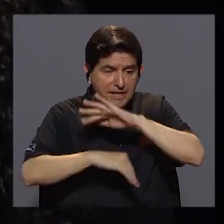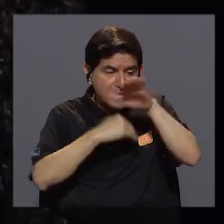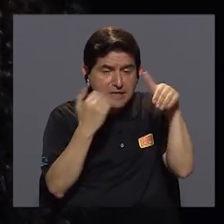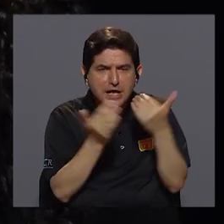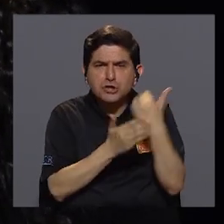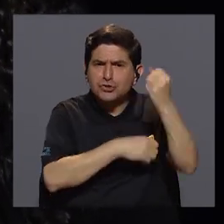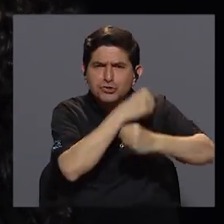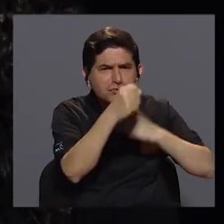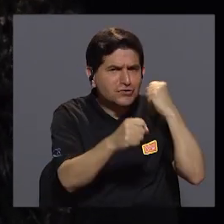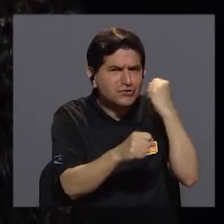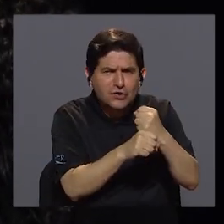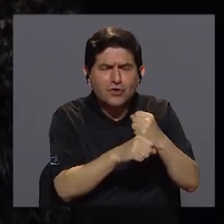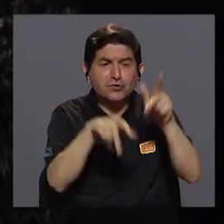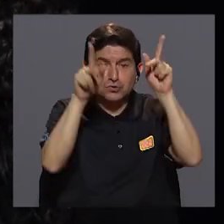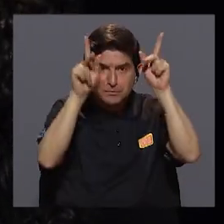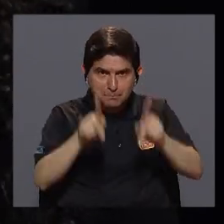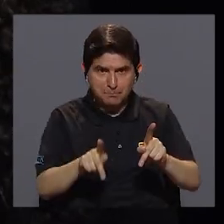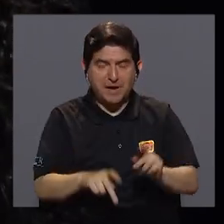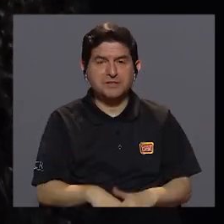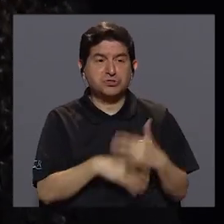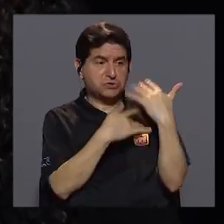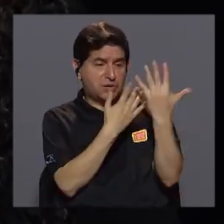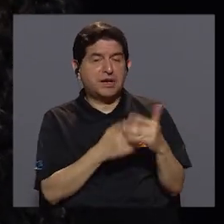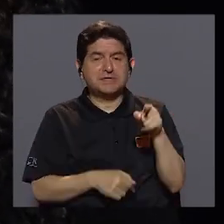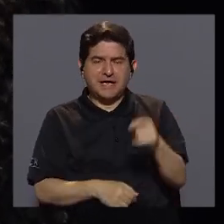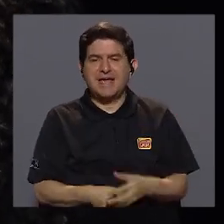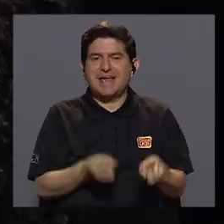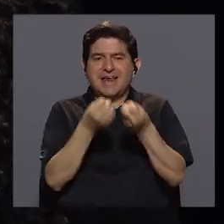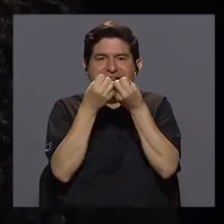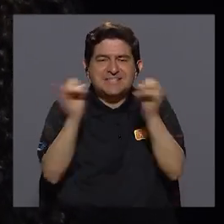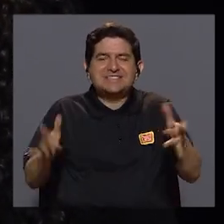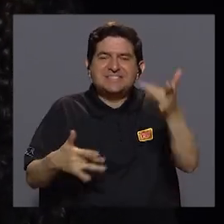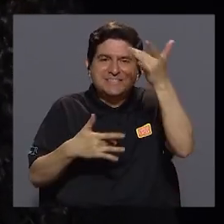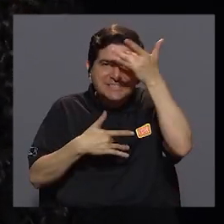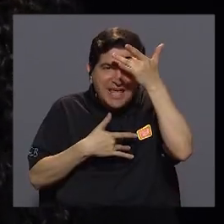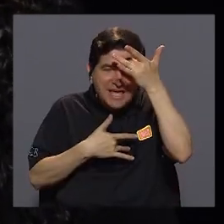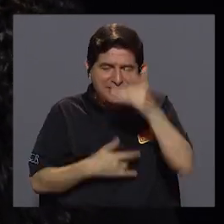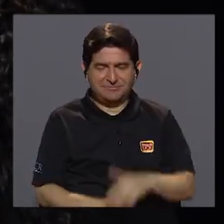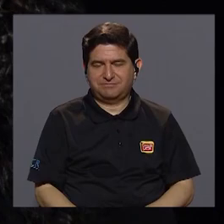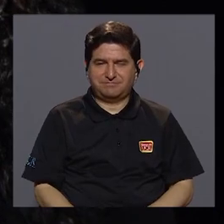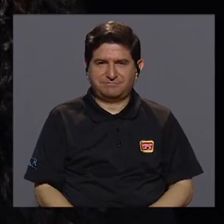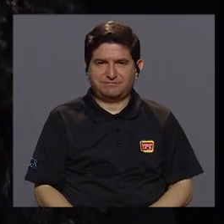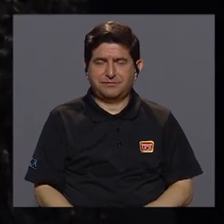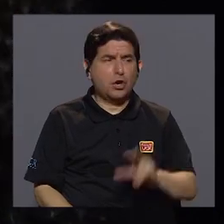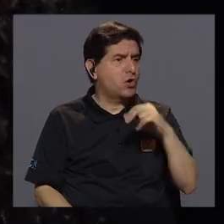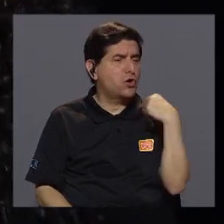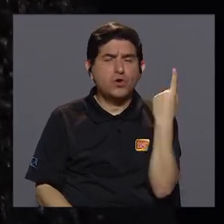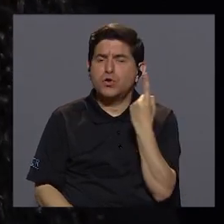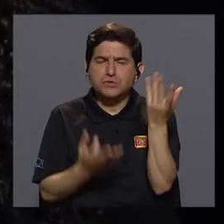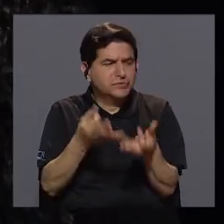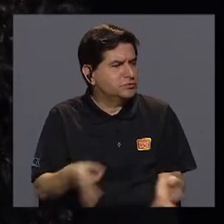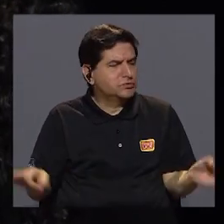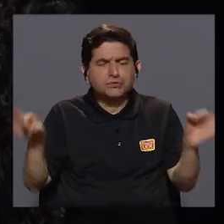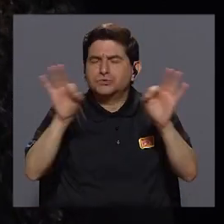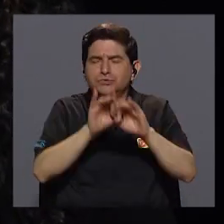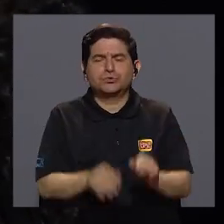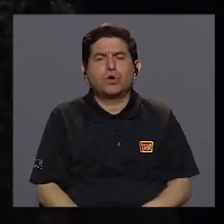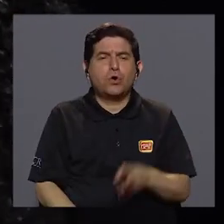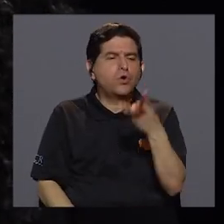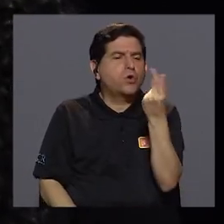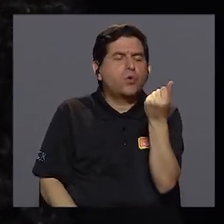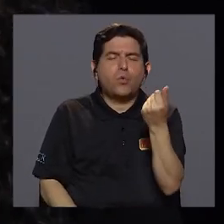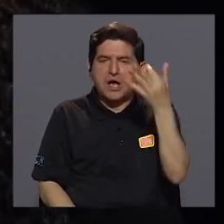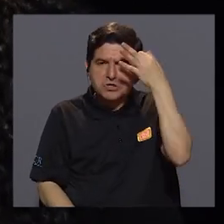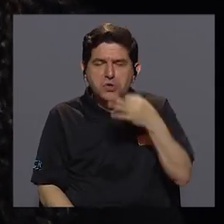todos aquellos años en los cuales la persona se espera que esté libre de enfermedad. Es decir, no solo importa cuánto se